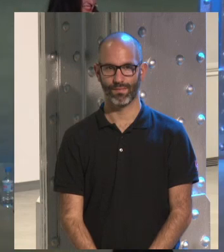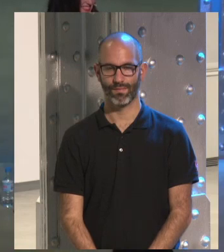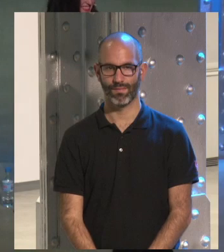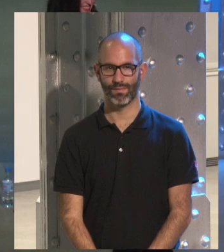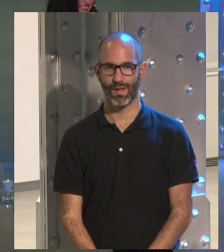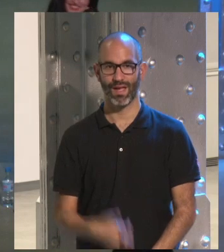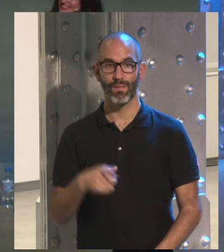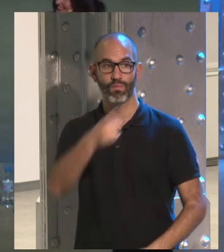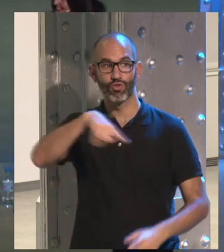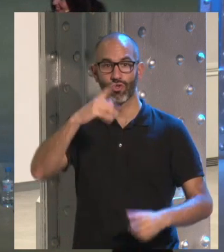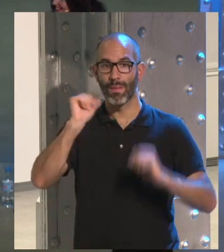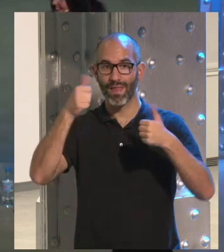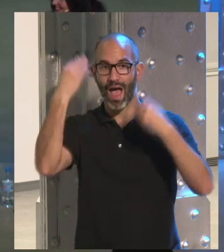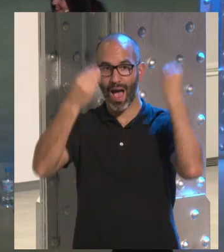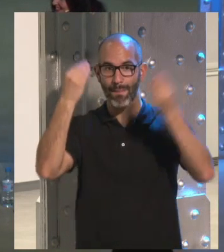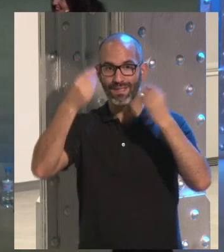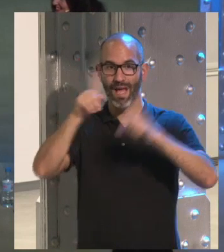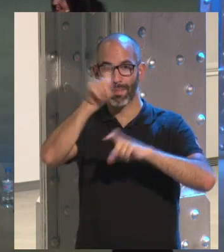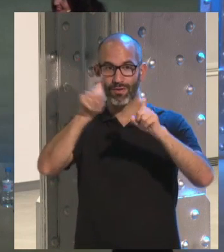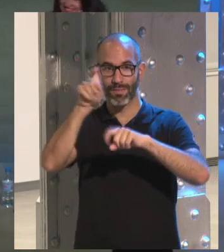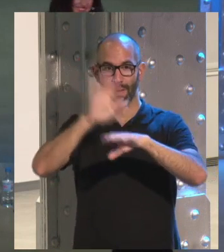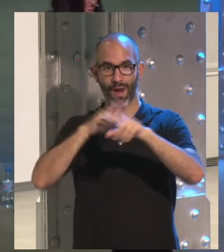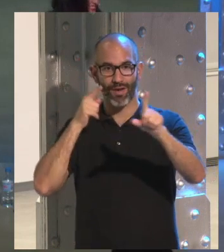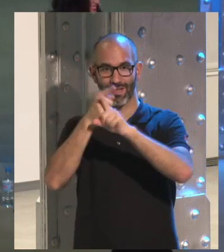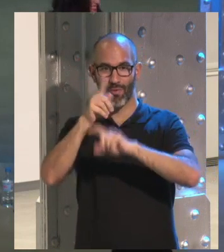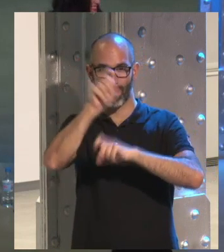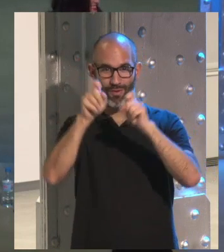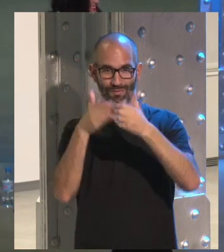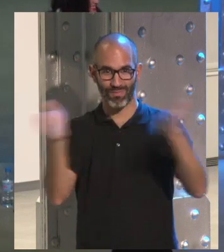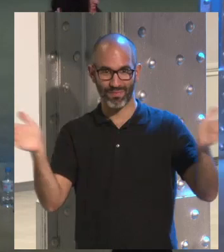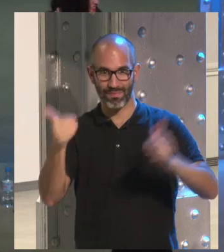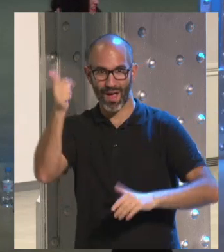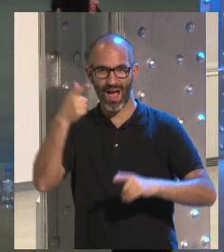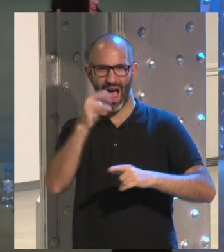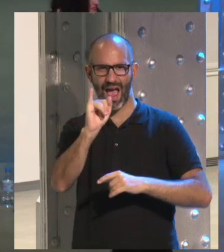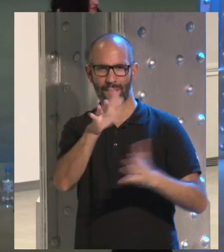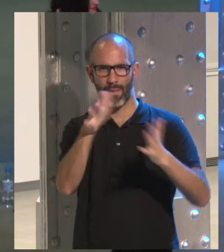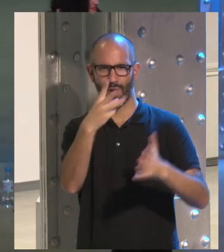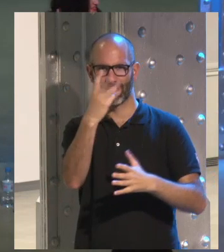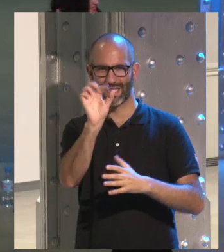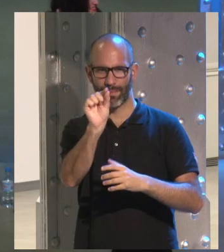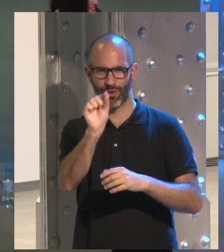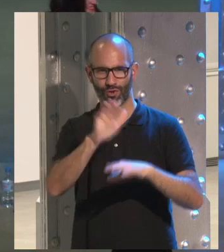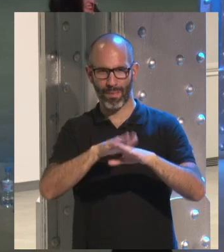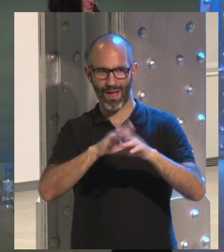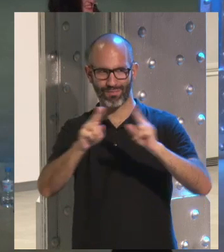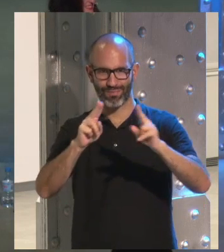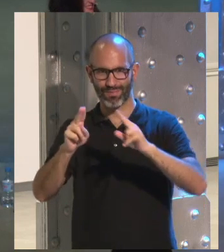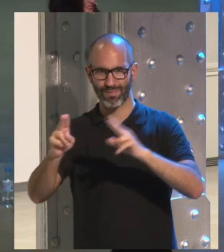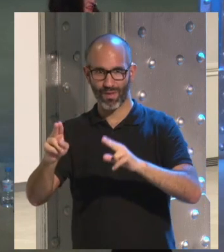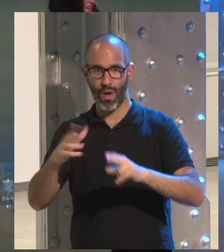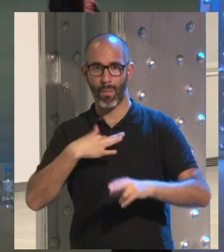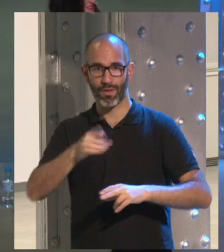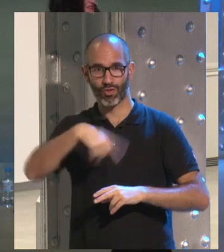ir pensando en alguna pregunta porque así podemos abrir un poco el campo tenemos creo unos 30 minutos aproximadamente y